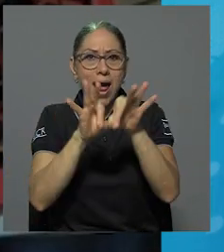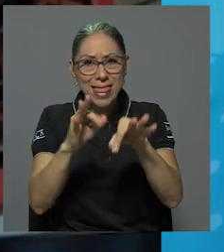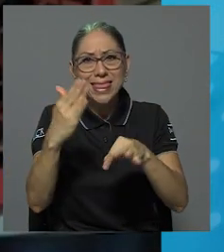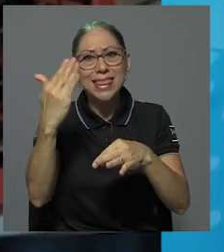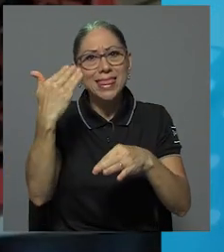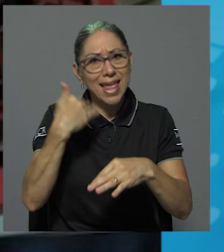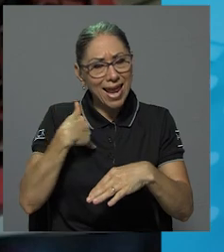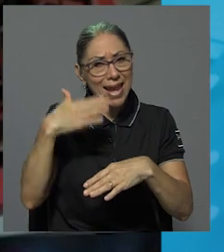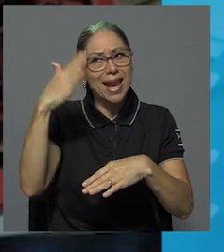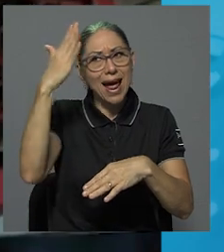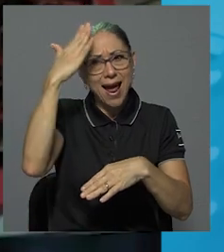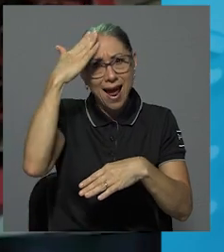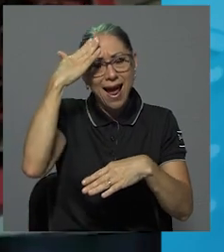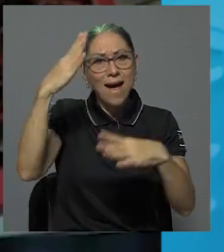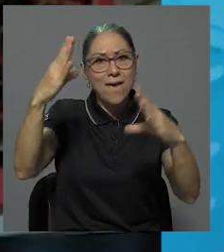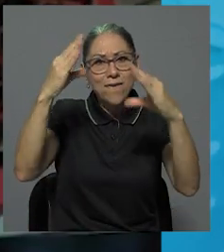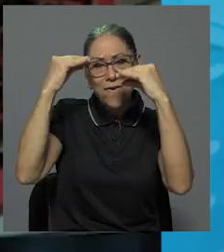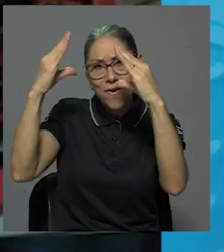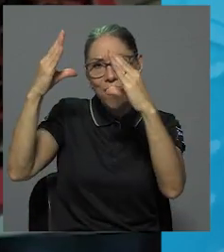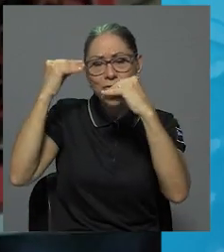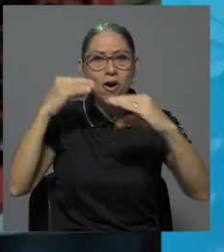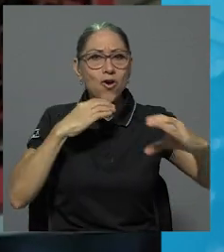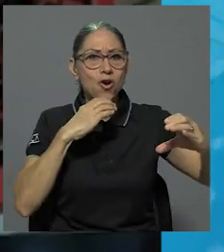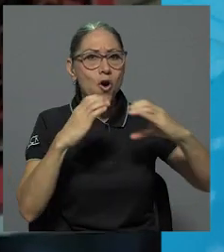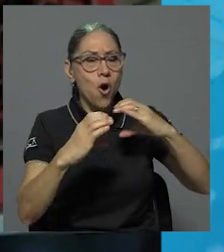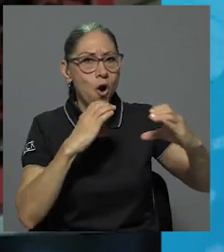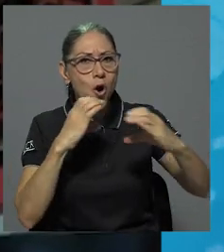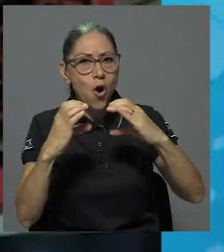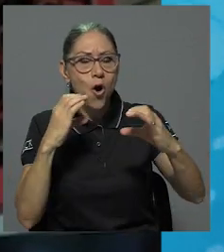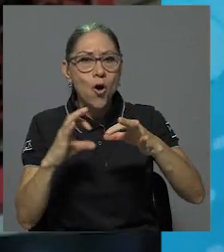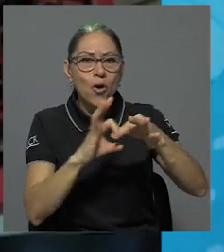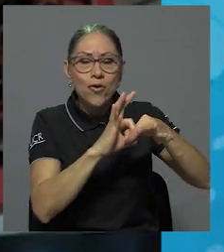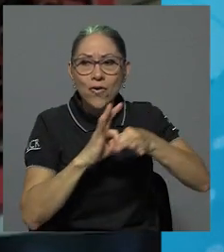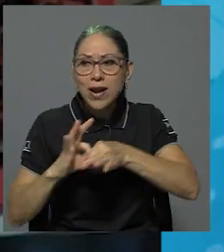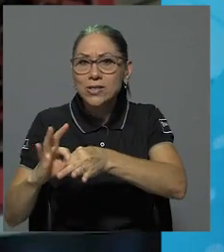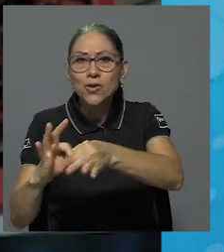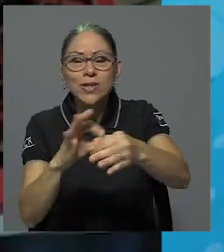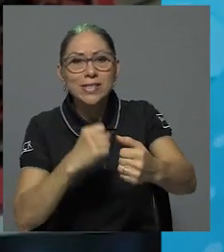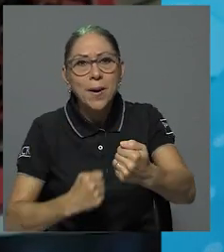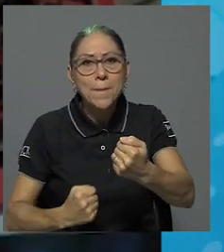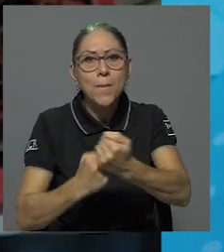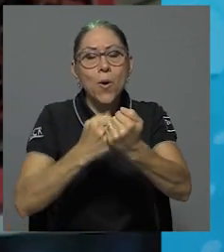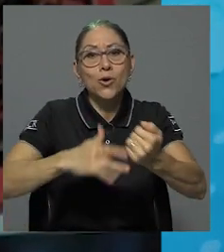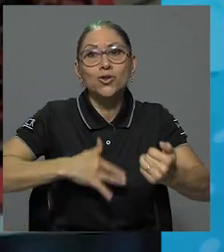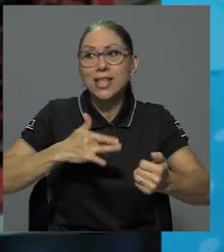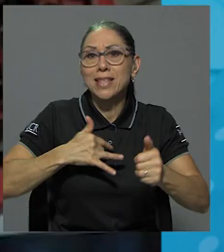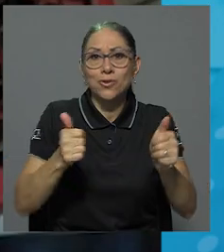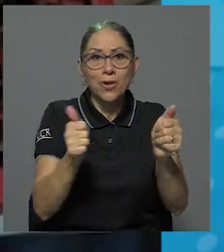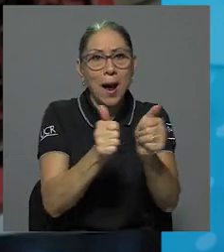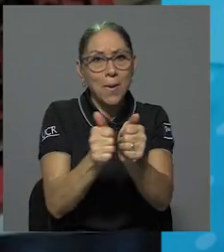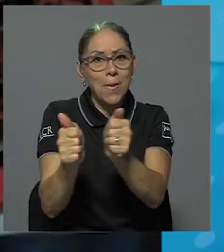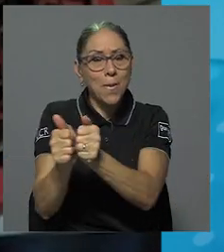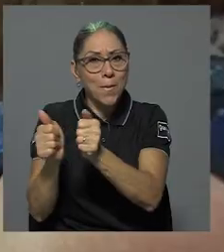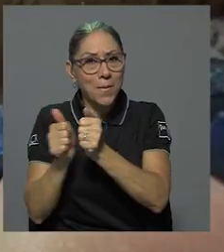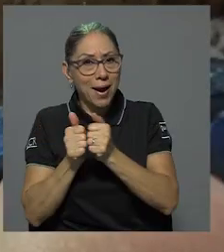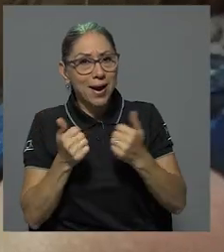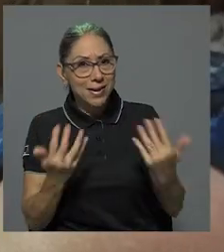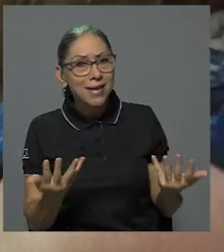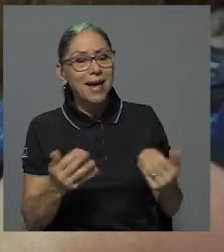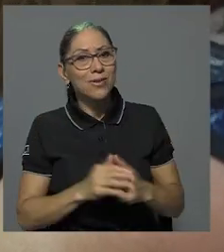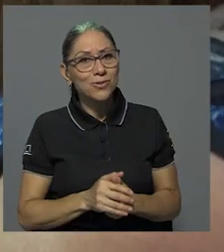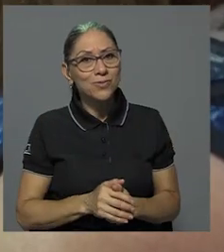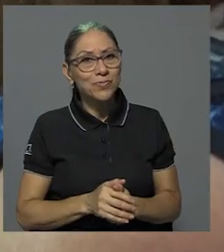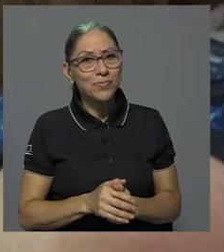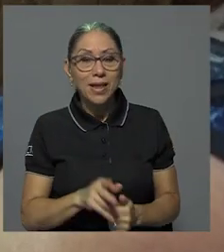comunicados, para establecer relaciones de apoyo, para estar acompañados. Entonces, realmente que